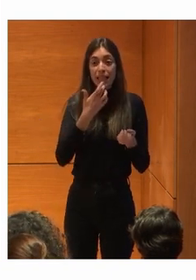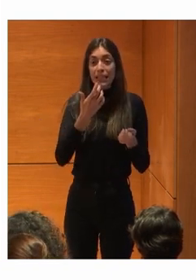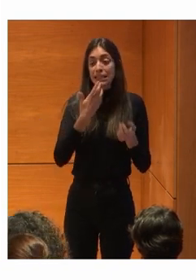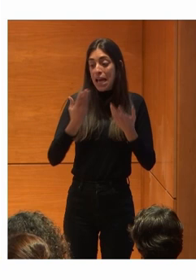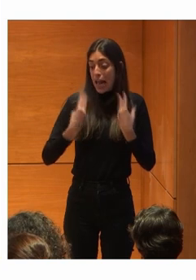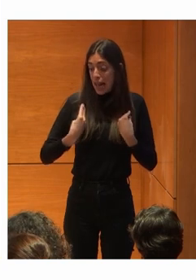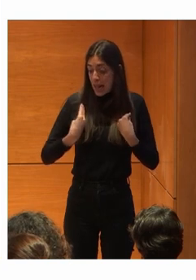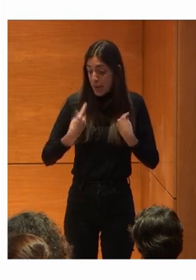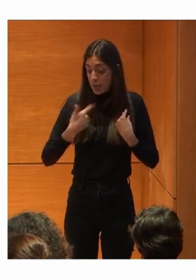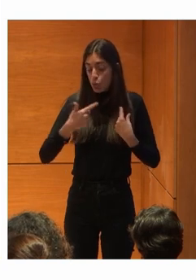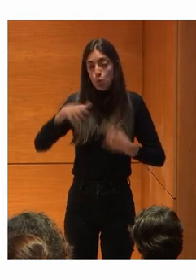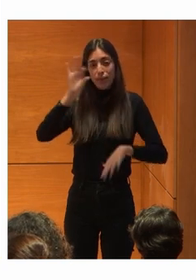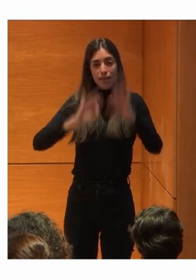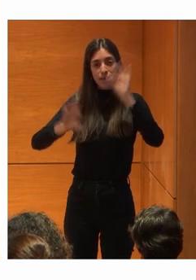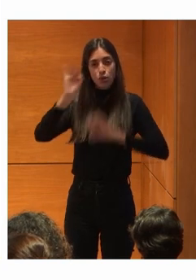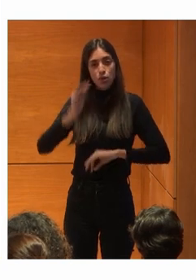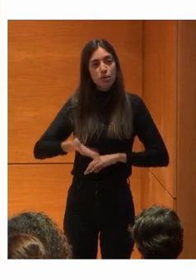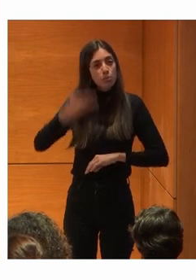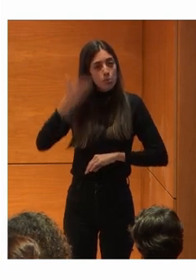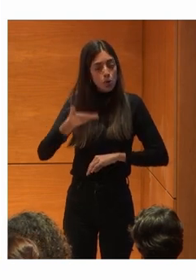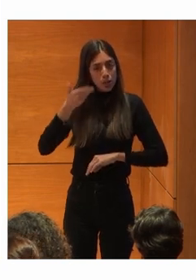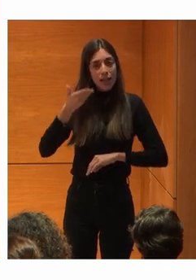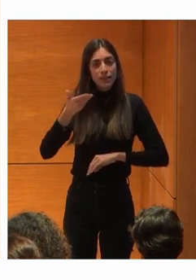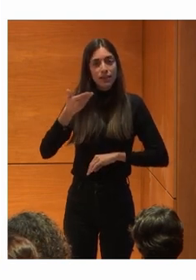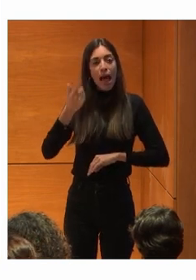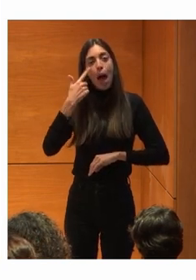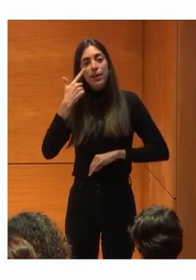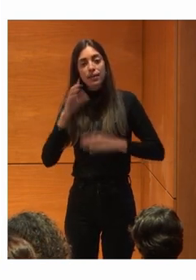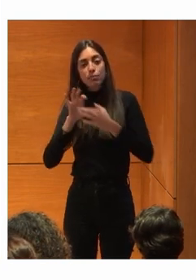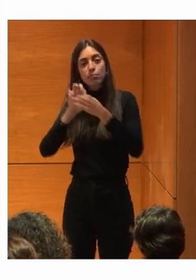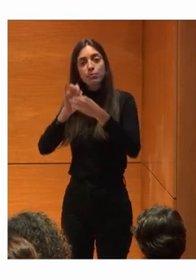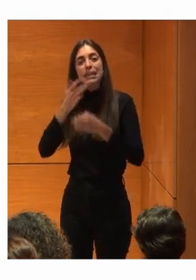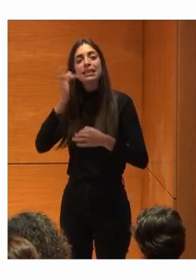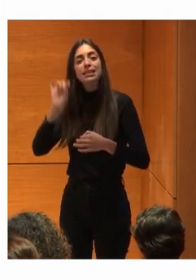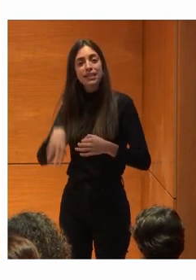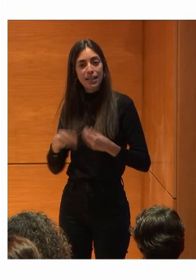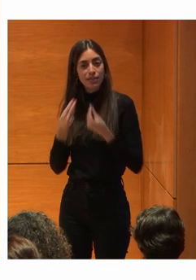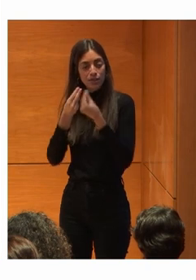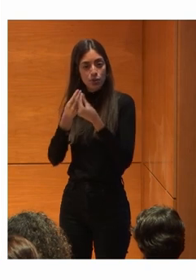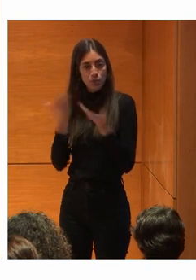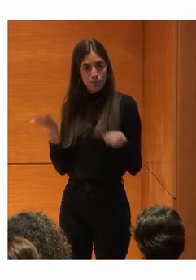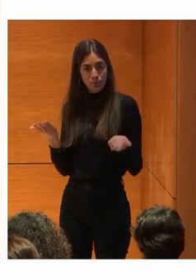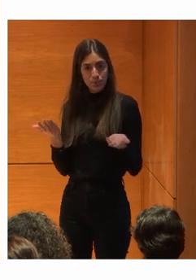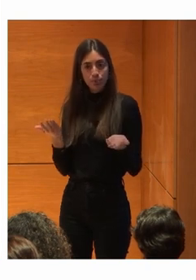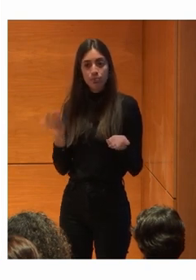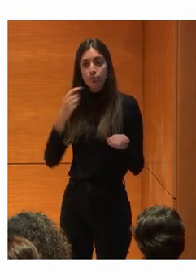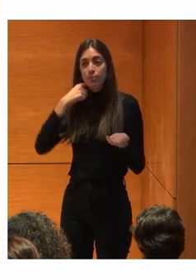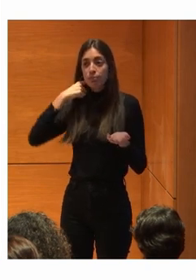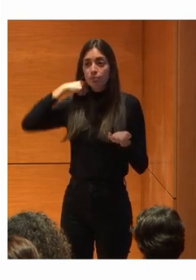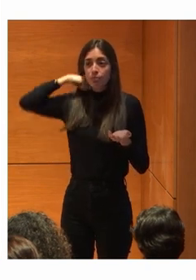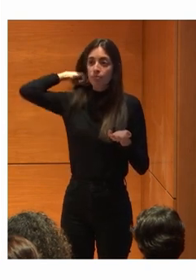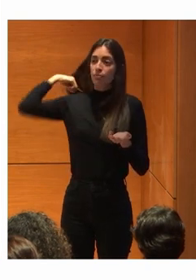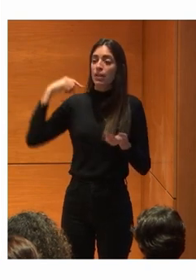Decisiones Muy importantes Una es Con quien se alía También en el preámbulo Del